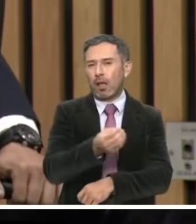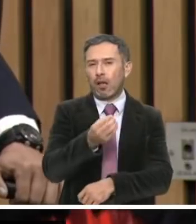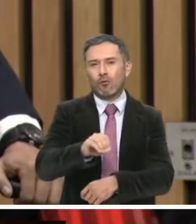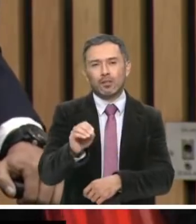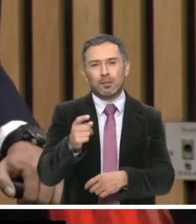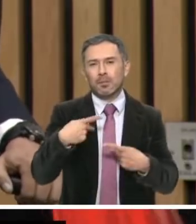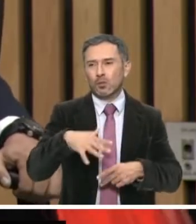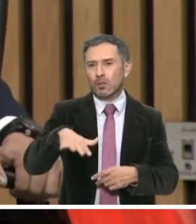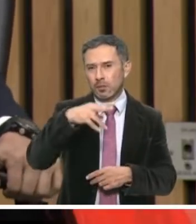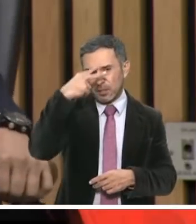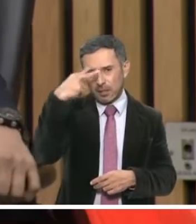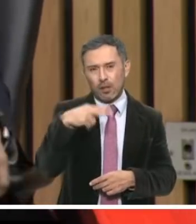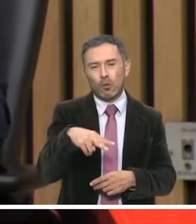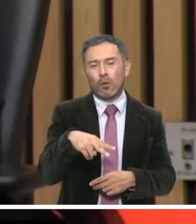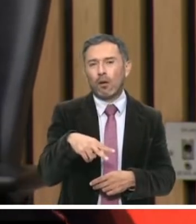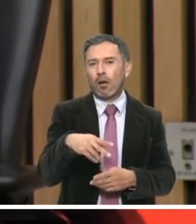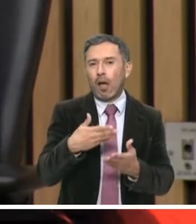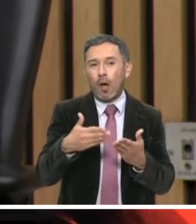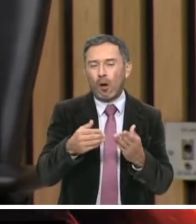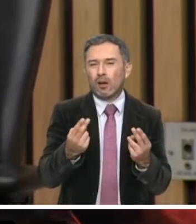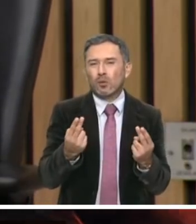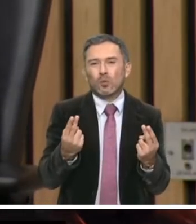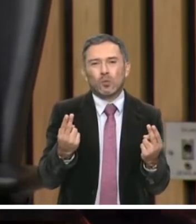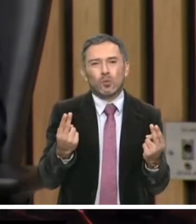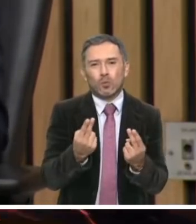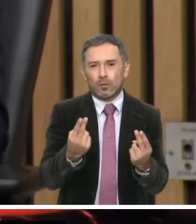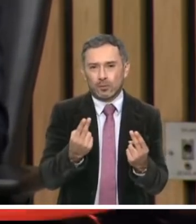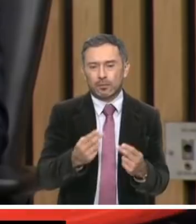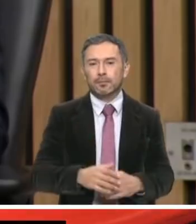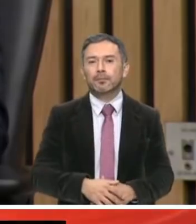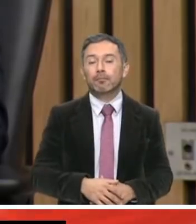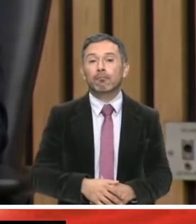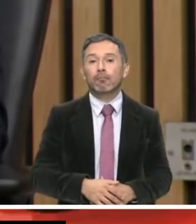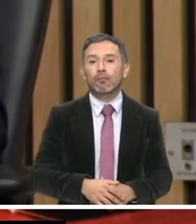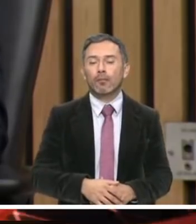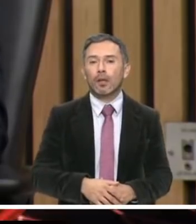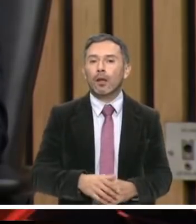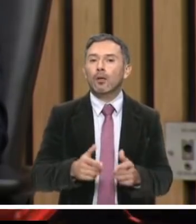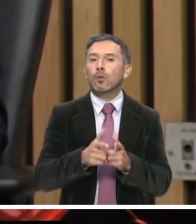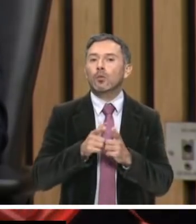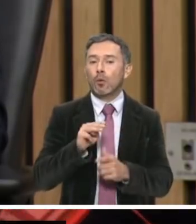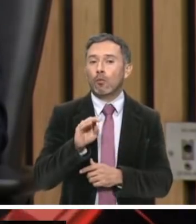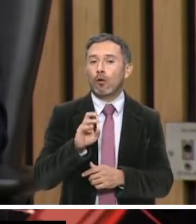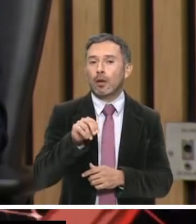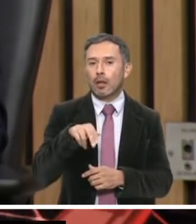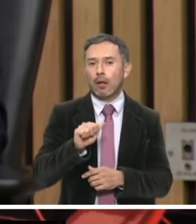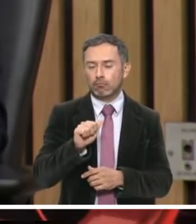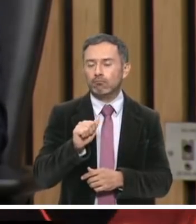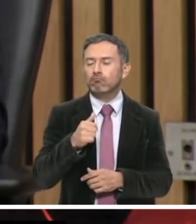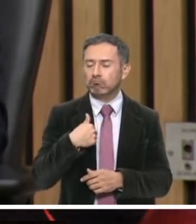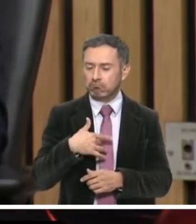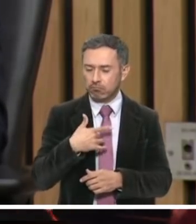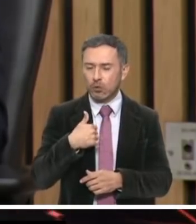sociedad mexicana en estos momentos. Morena ha expresado su